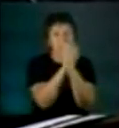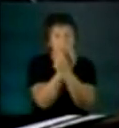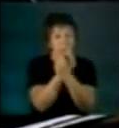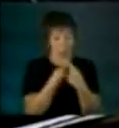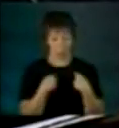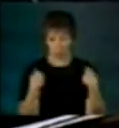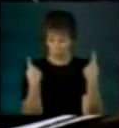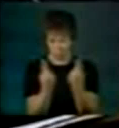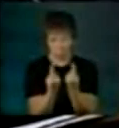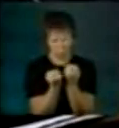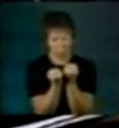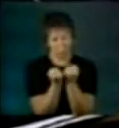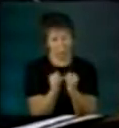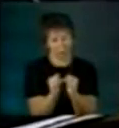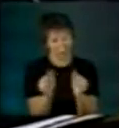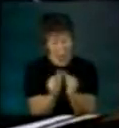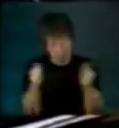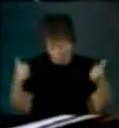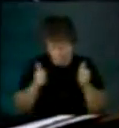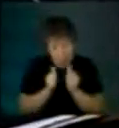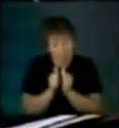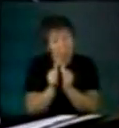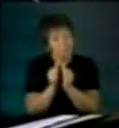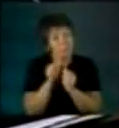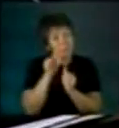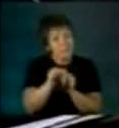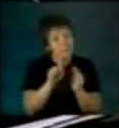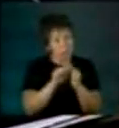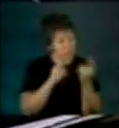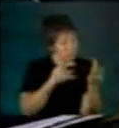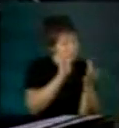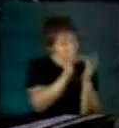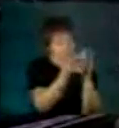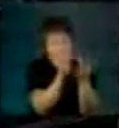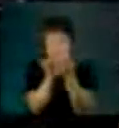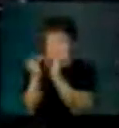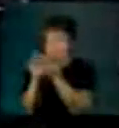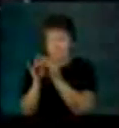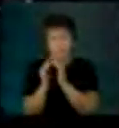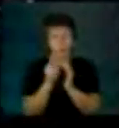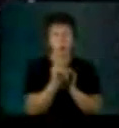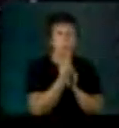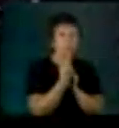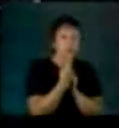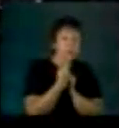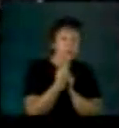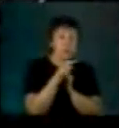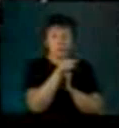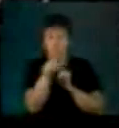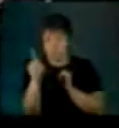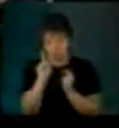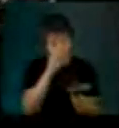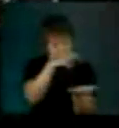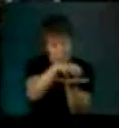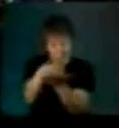en la intensidad de esos vínculos entre partidos políticos.